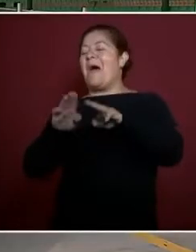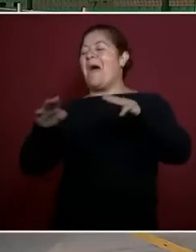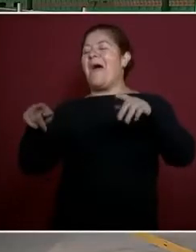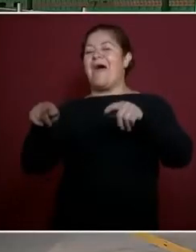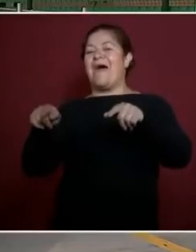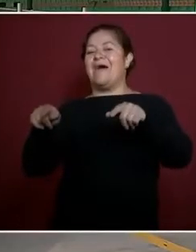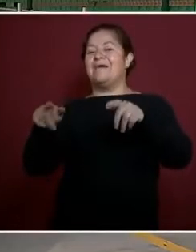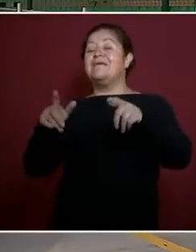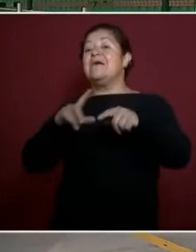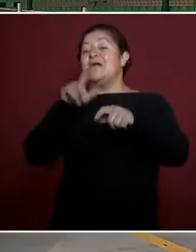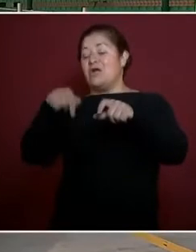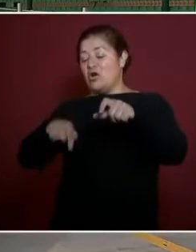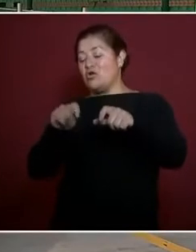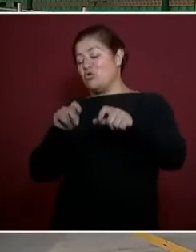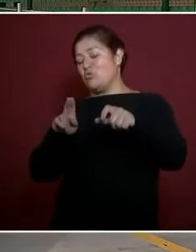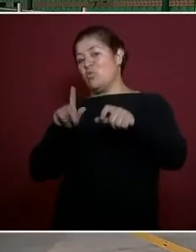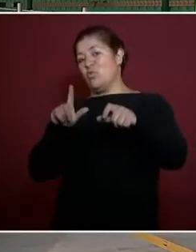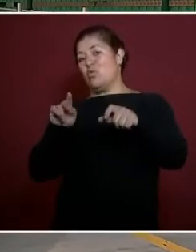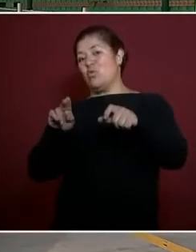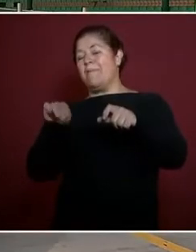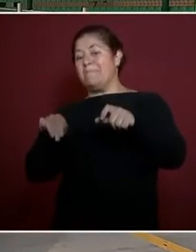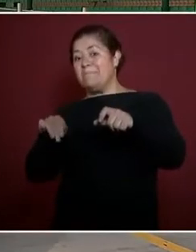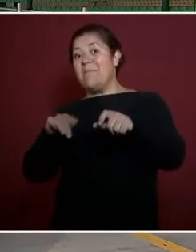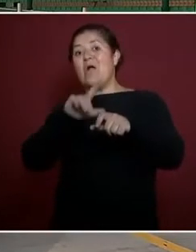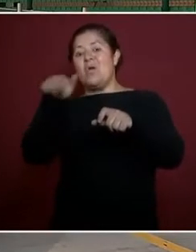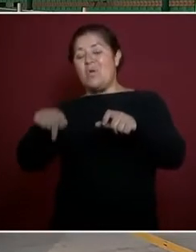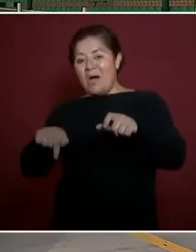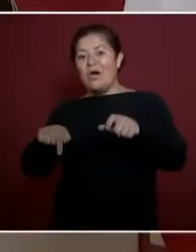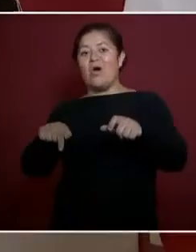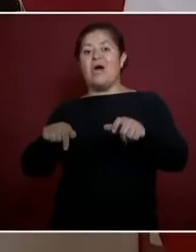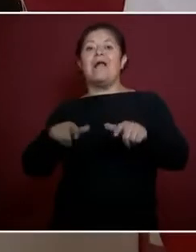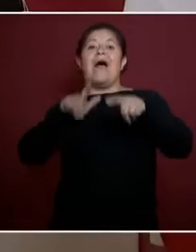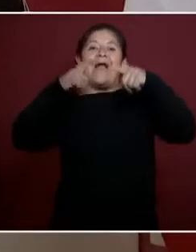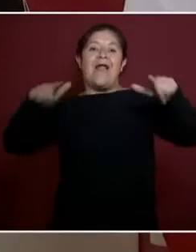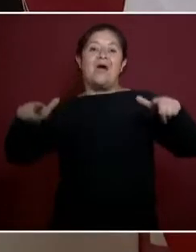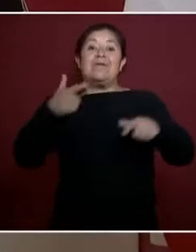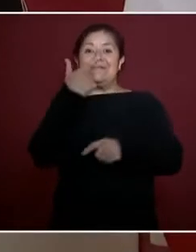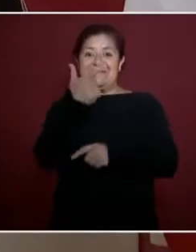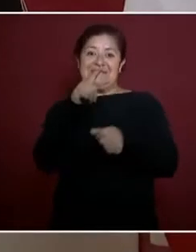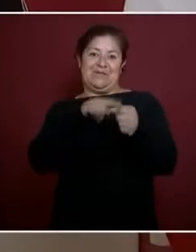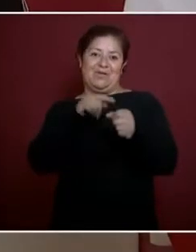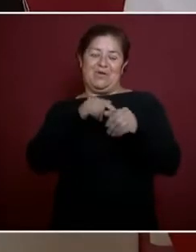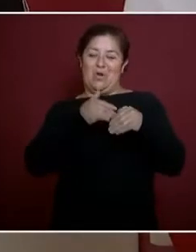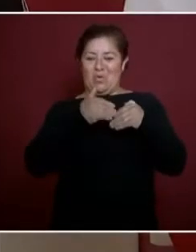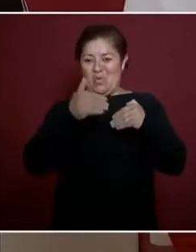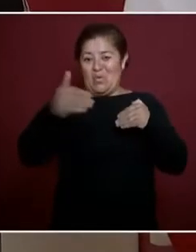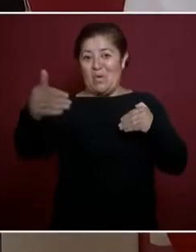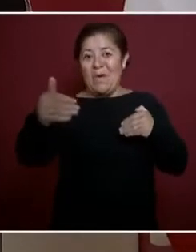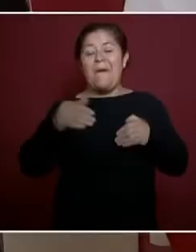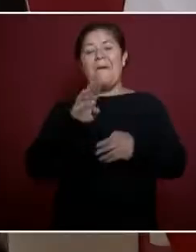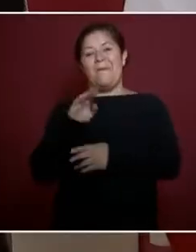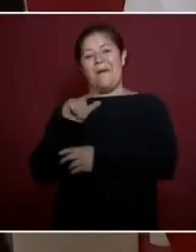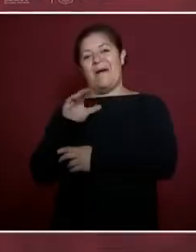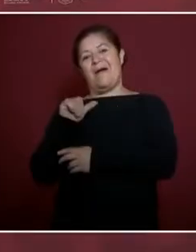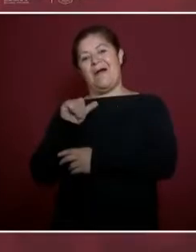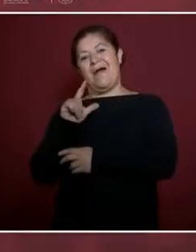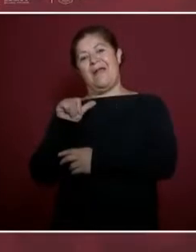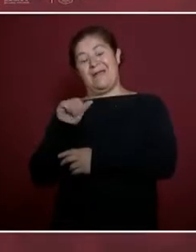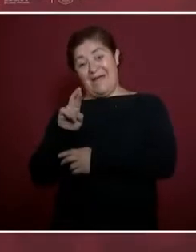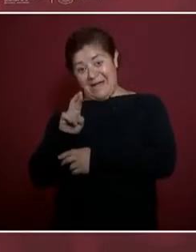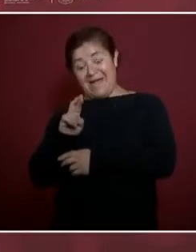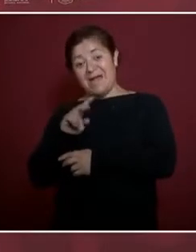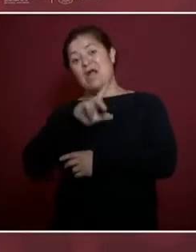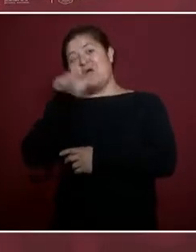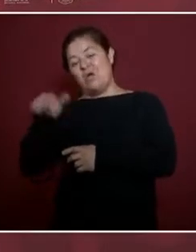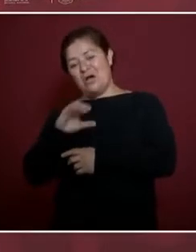la laguna de Bacalar, la laguna de los Siete Colores, luego a Chetumal, luego a una zona